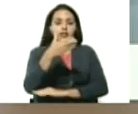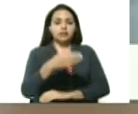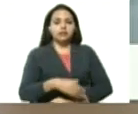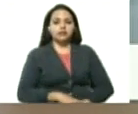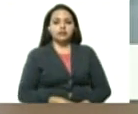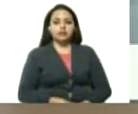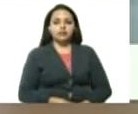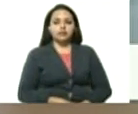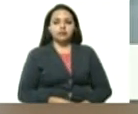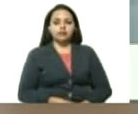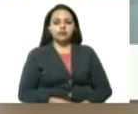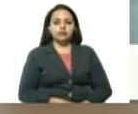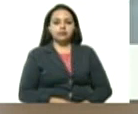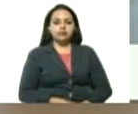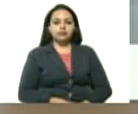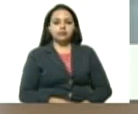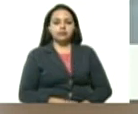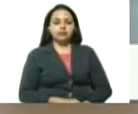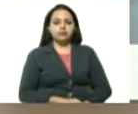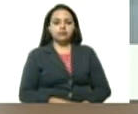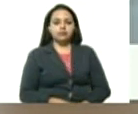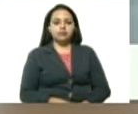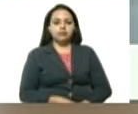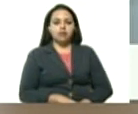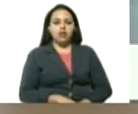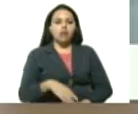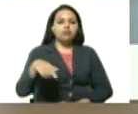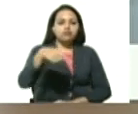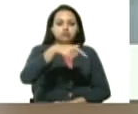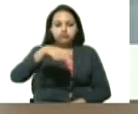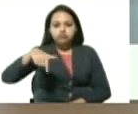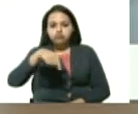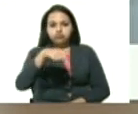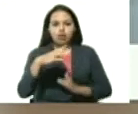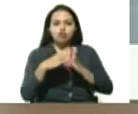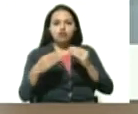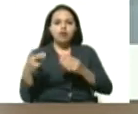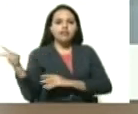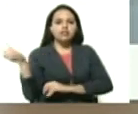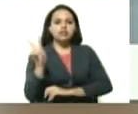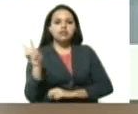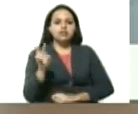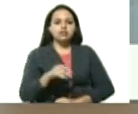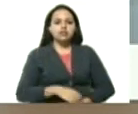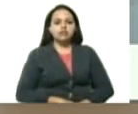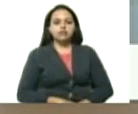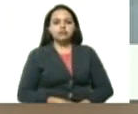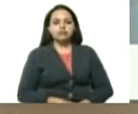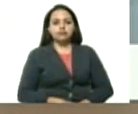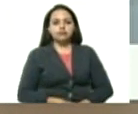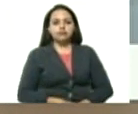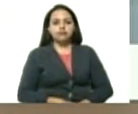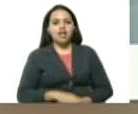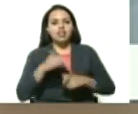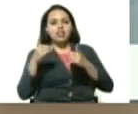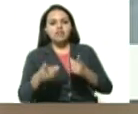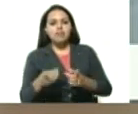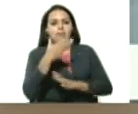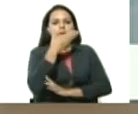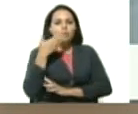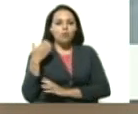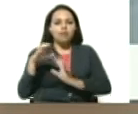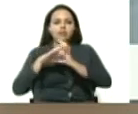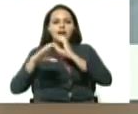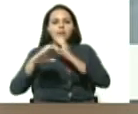a transitar por toda Venezuela. Tenemos que mejorar el